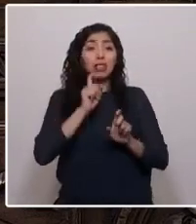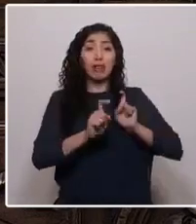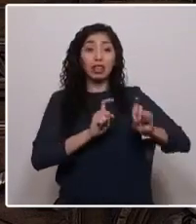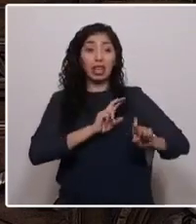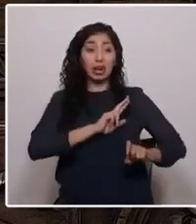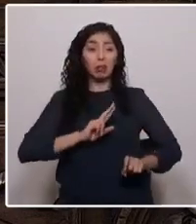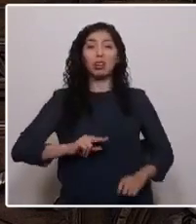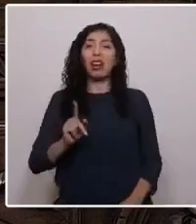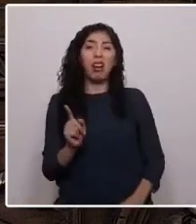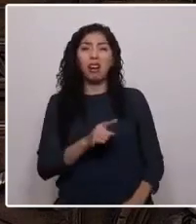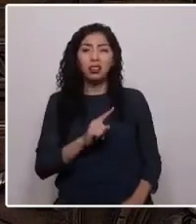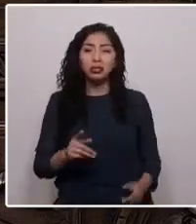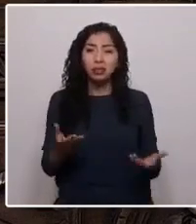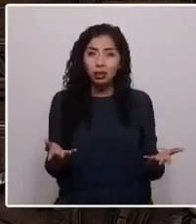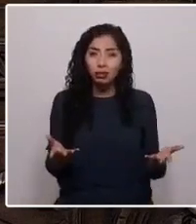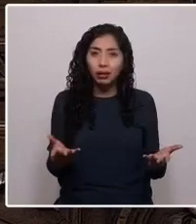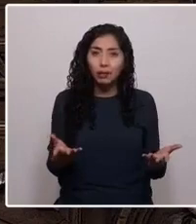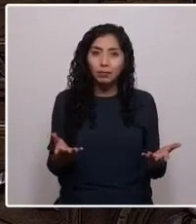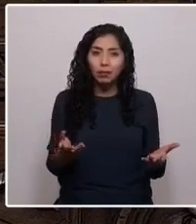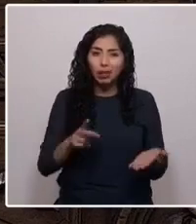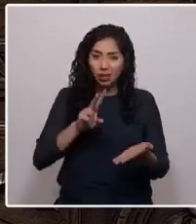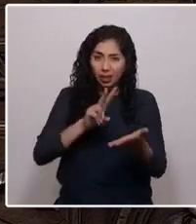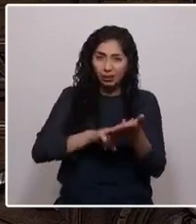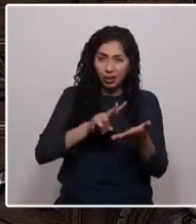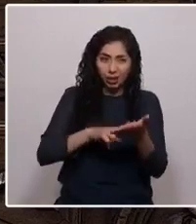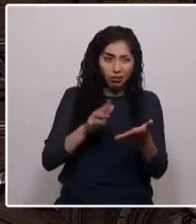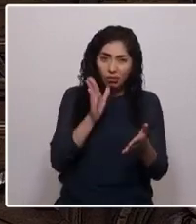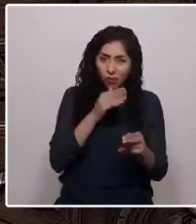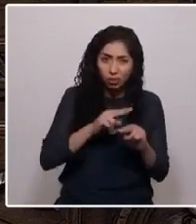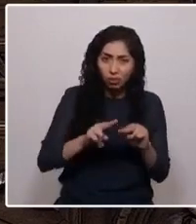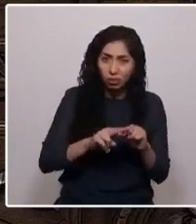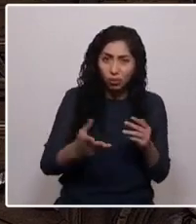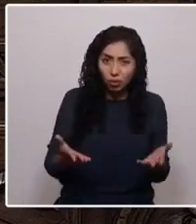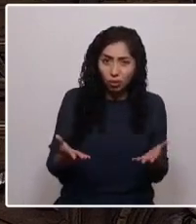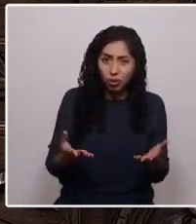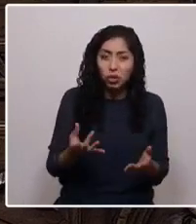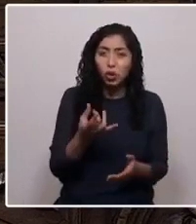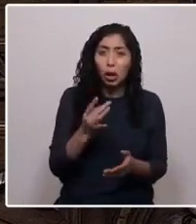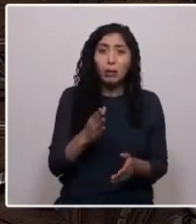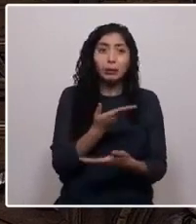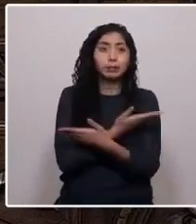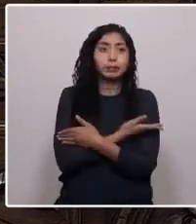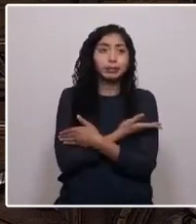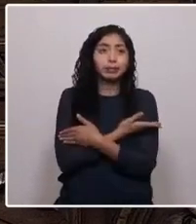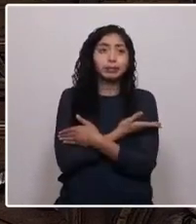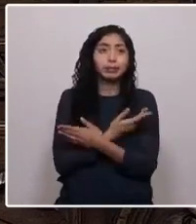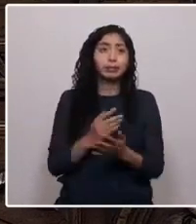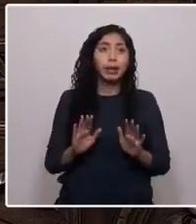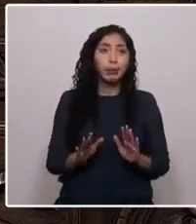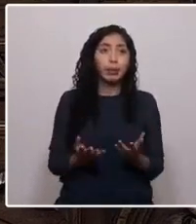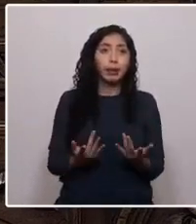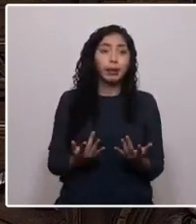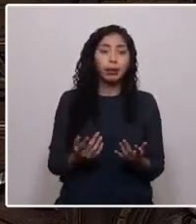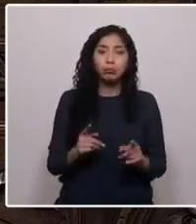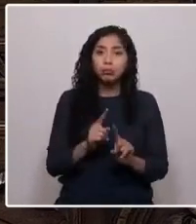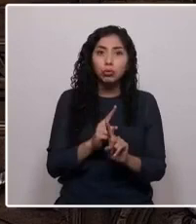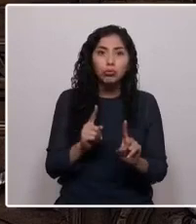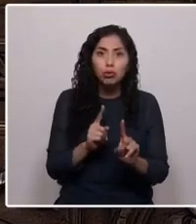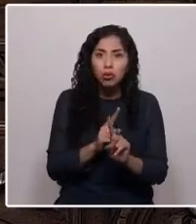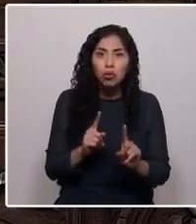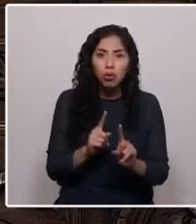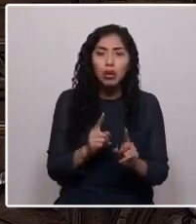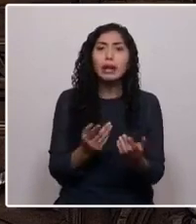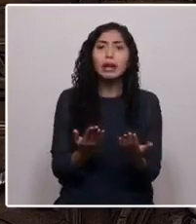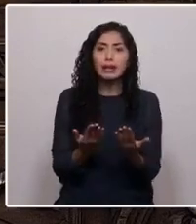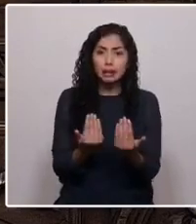¿Es que realmente no hay salida? ¿Es que lo único que podemos hacer es esperar de brazos cruzados? Claro que no. Necesitamos